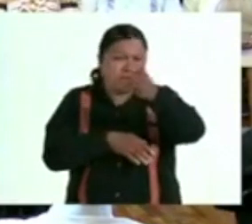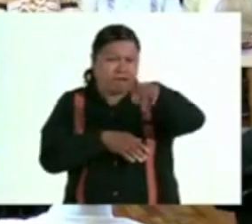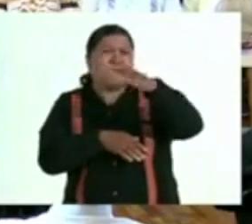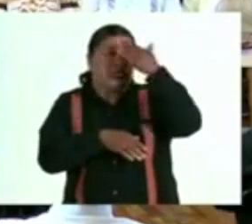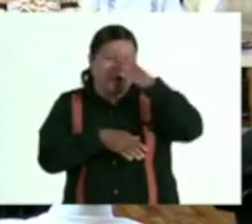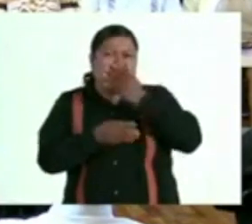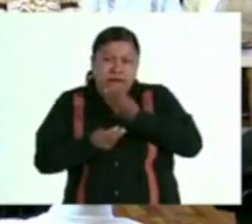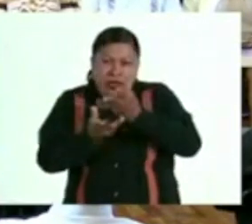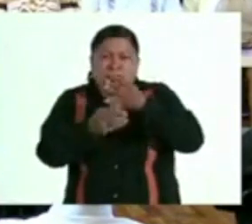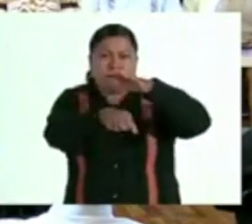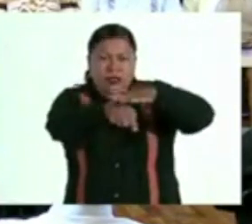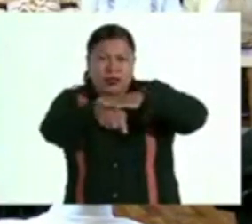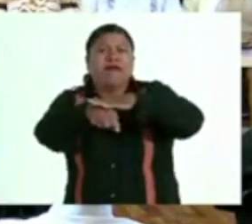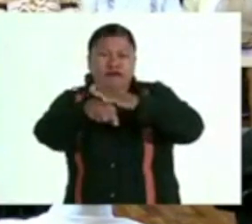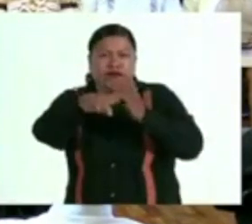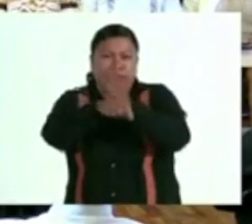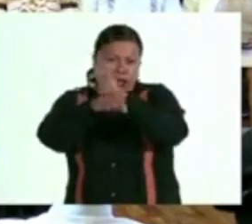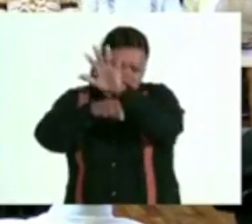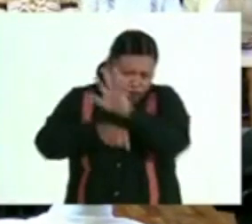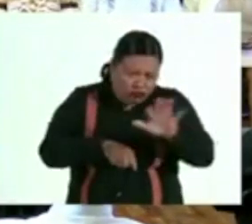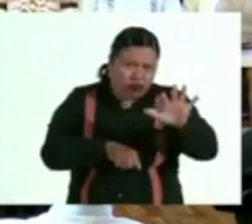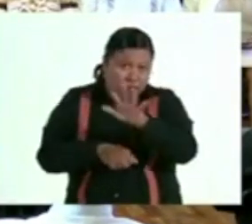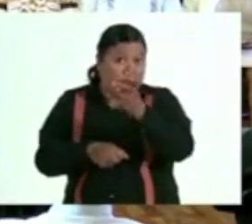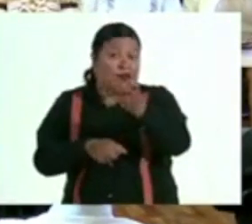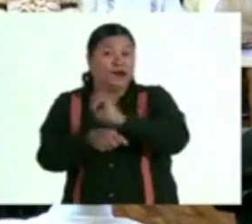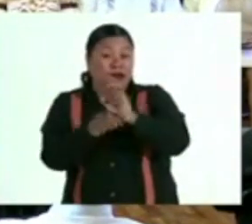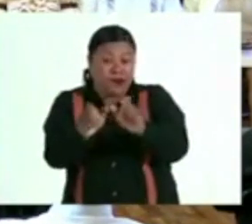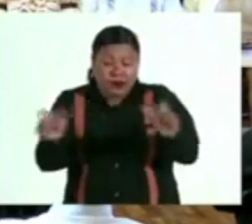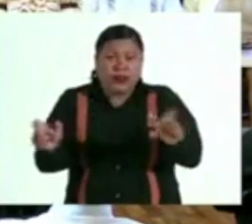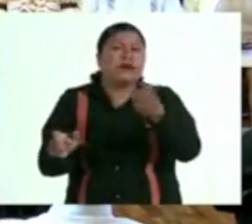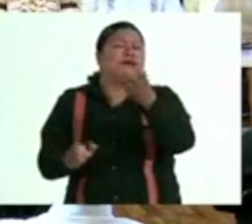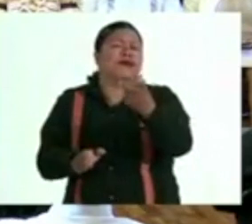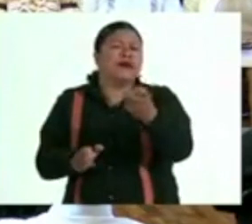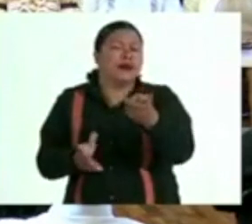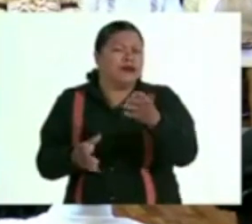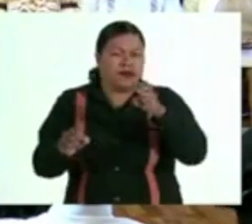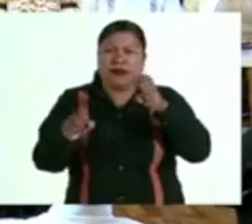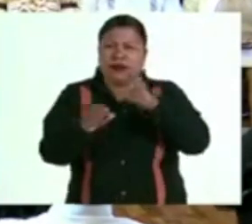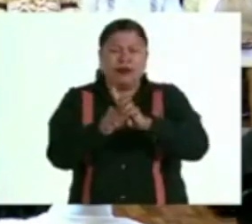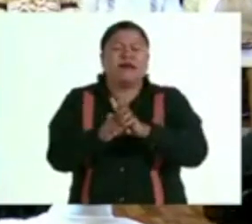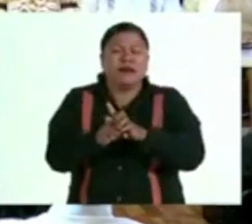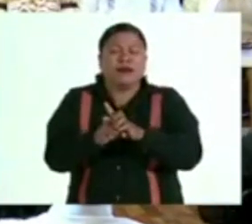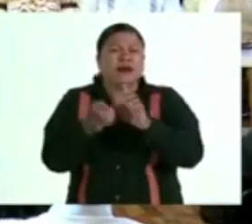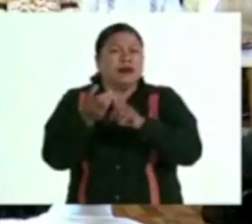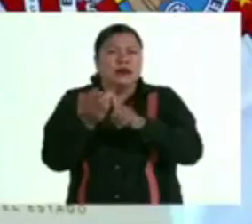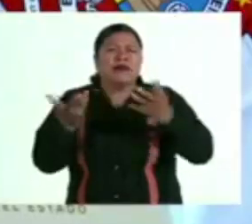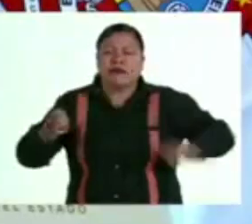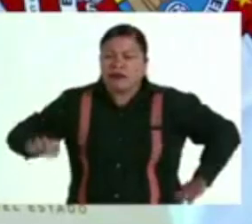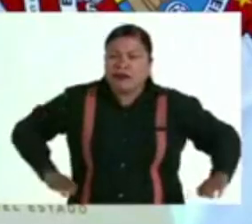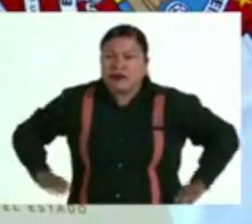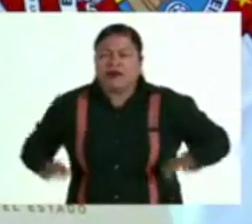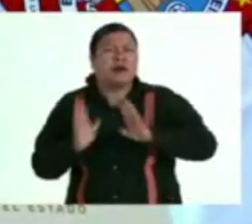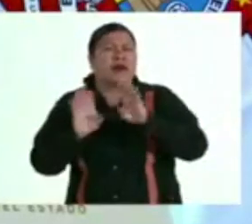se darán a conocer en todo el Estado. En este operativo se desplegarán de forma especial en eventos